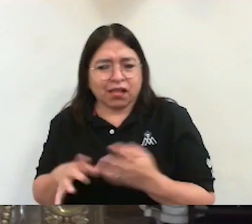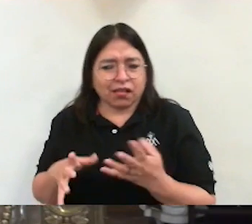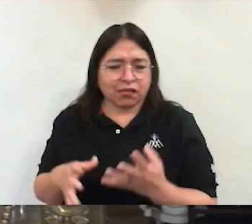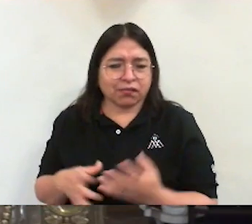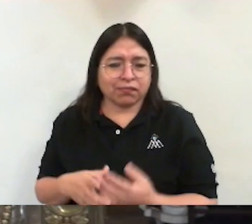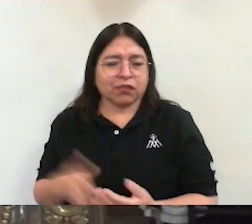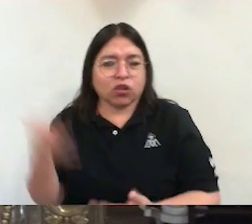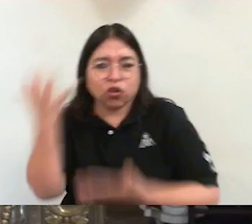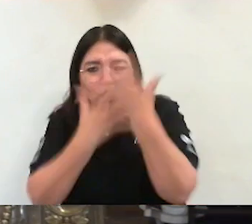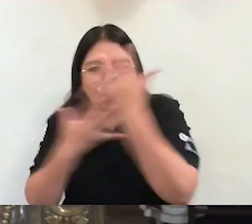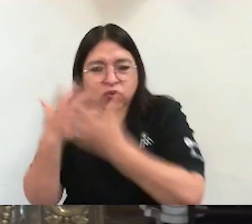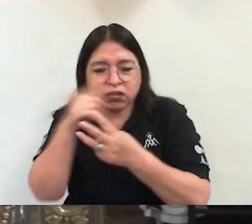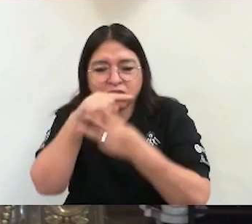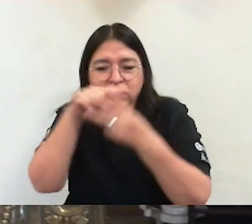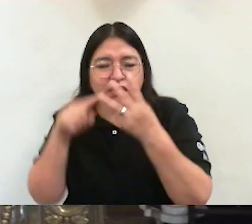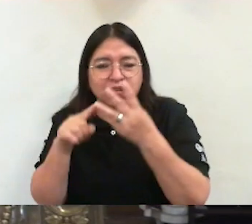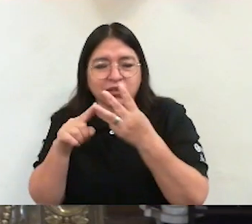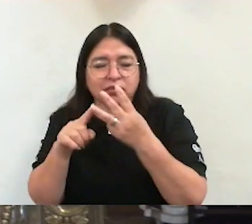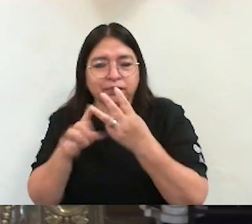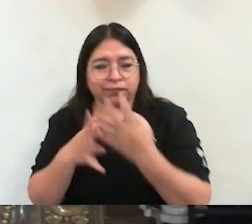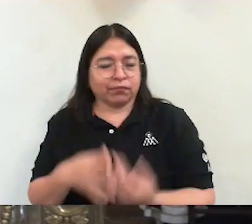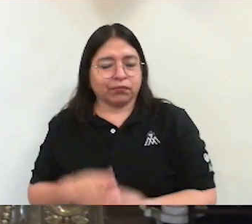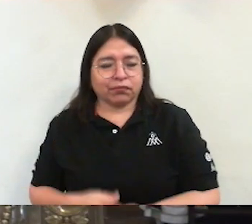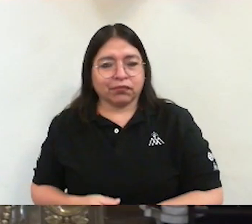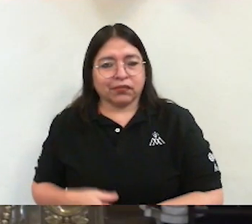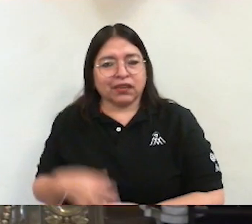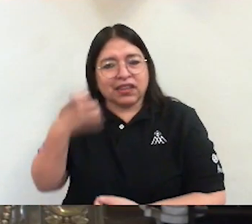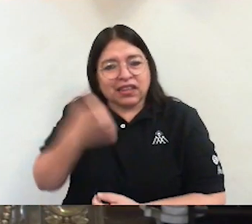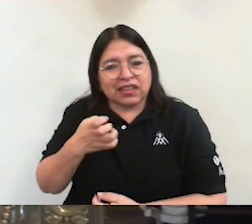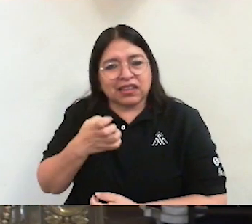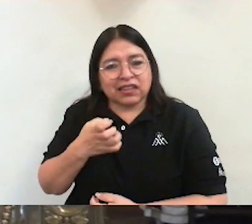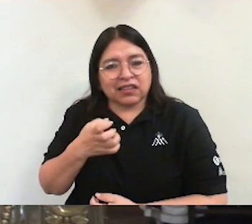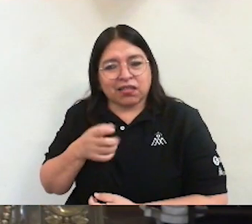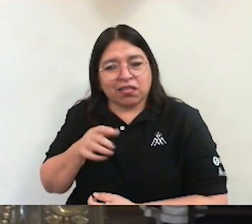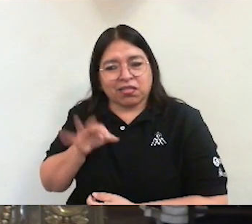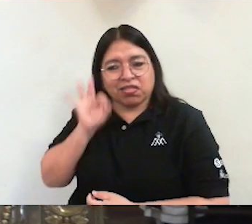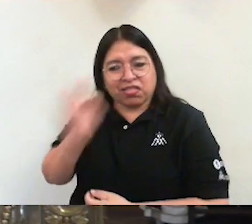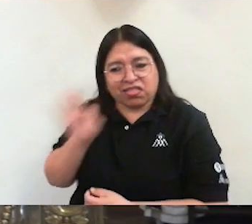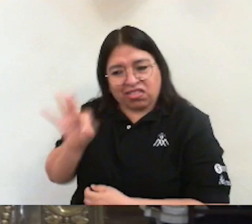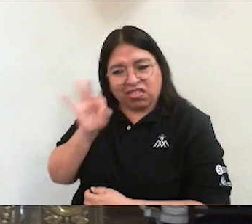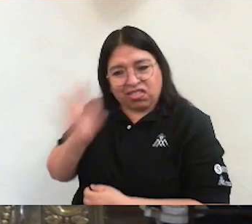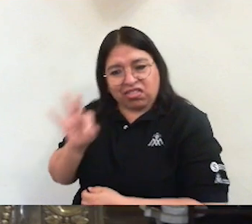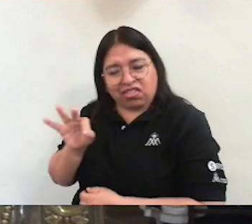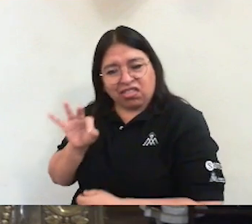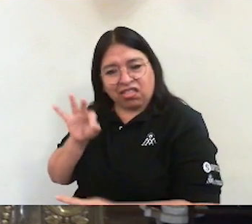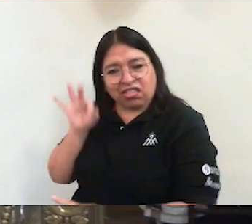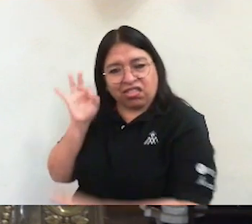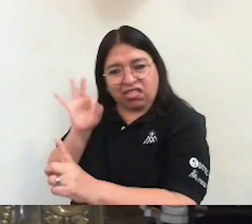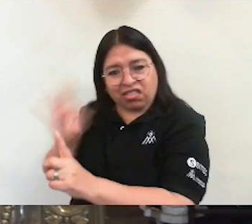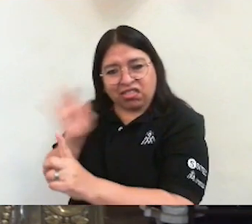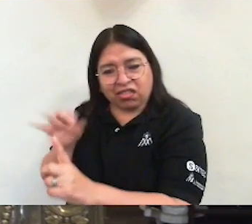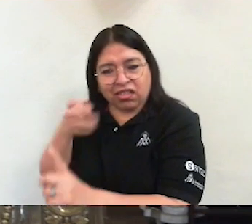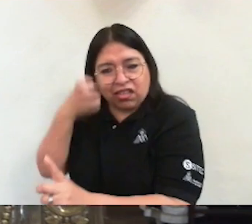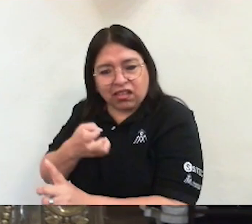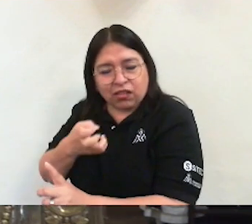las provoca siempre el maligno. ¿Escucharon?